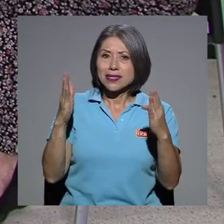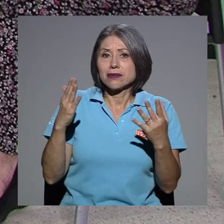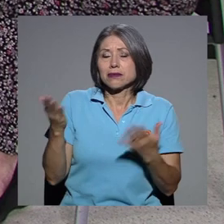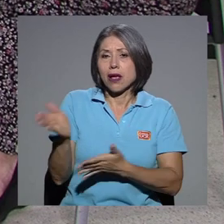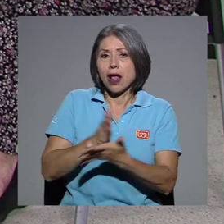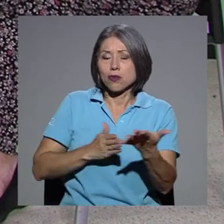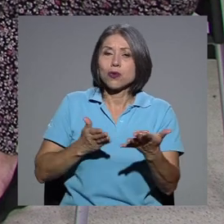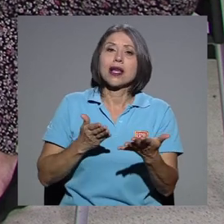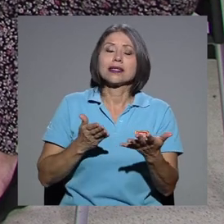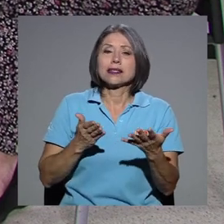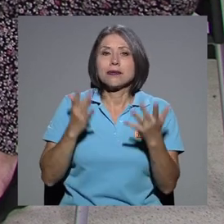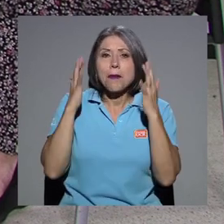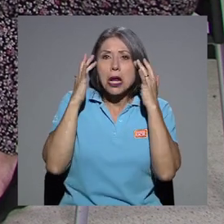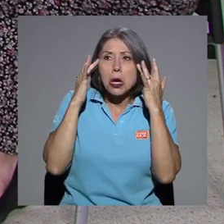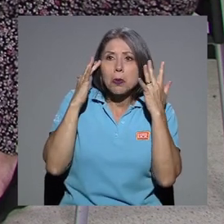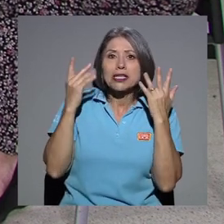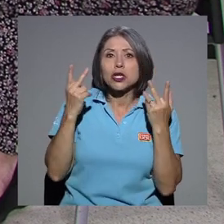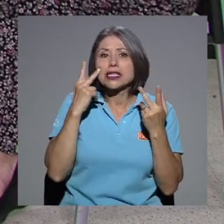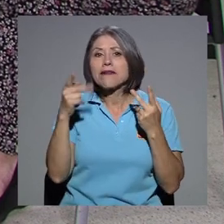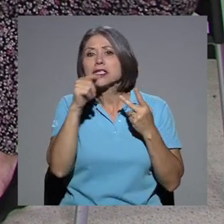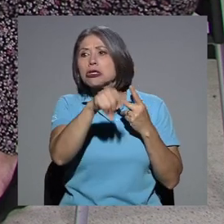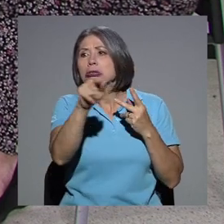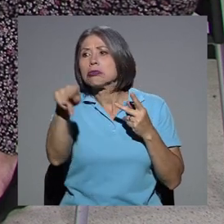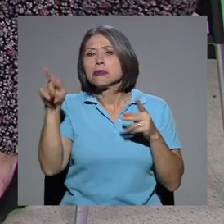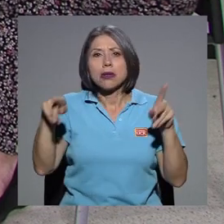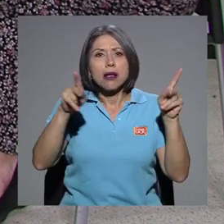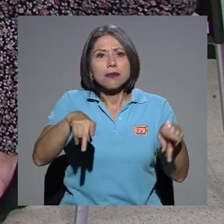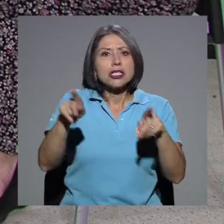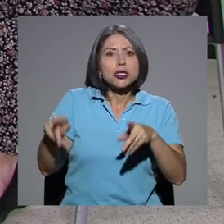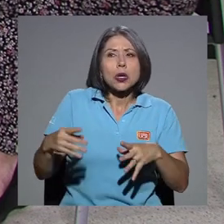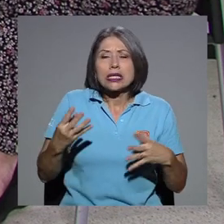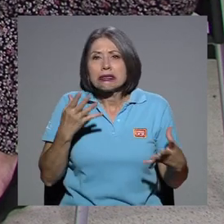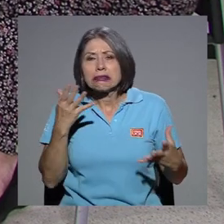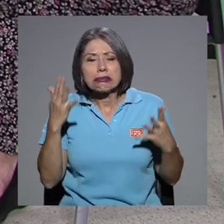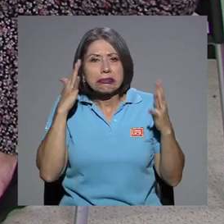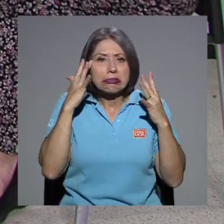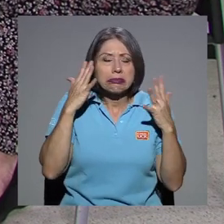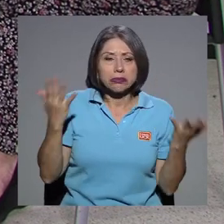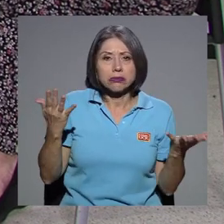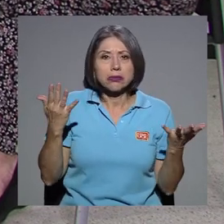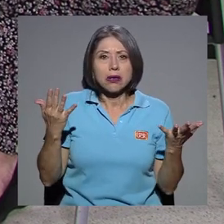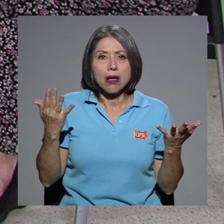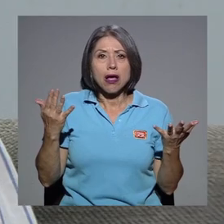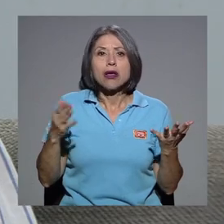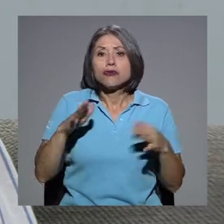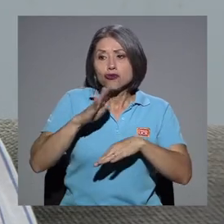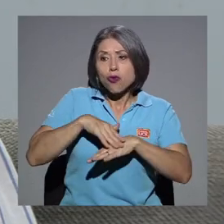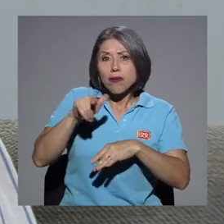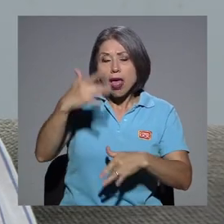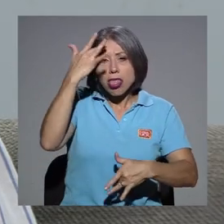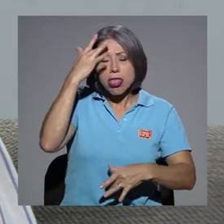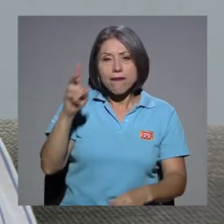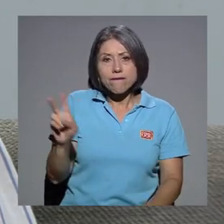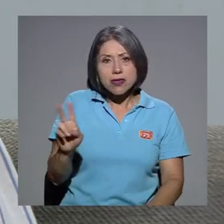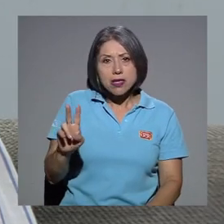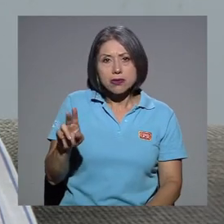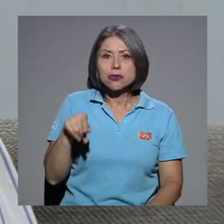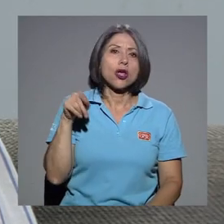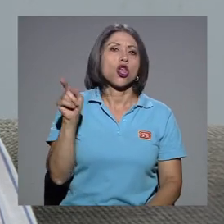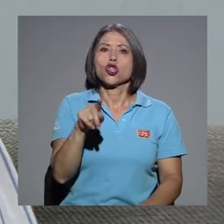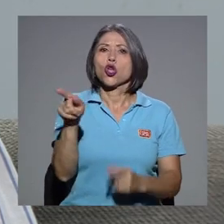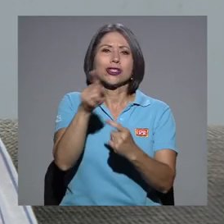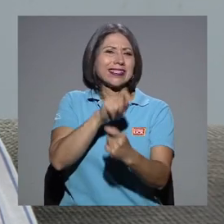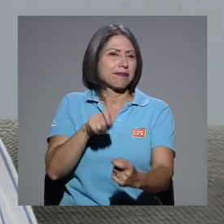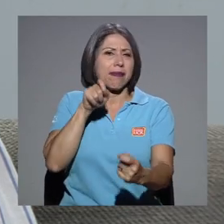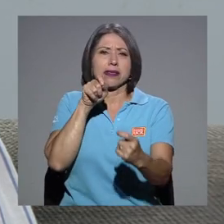las preocupaciones que he visto, ¿verdad?, en general en las personas. A propósito de estos virus, ¿no son específicos de